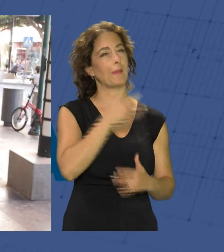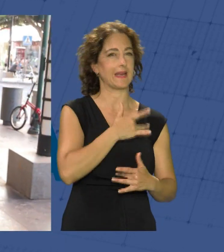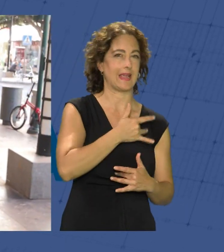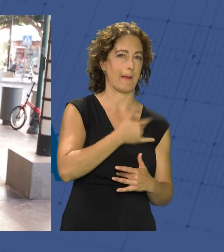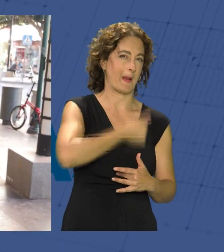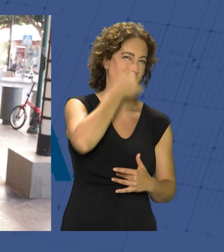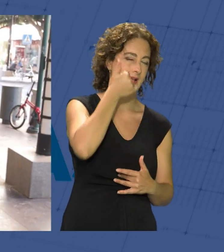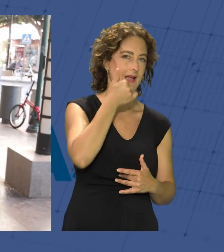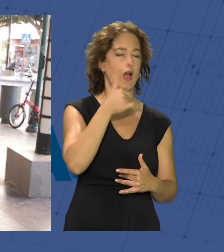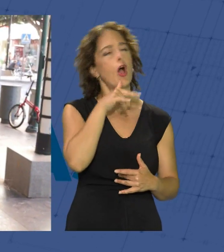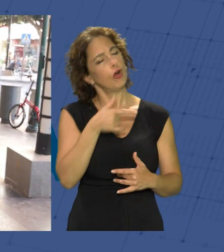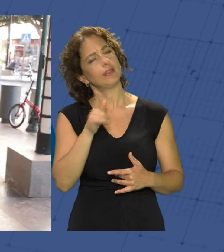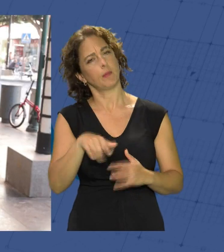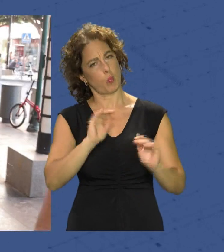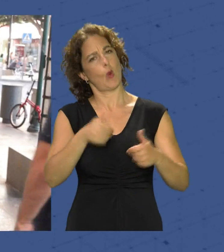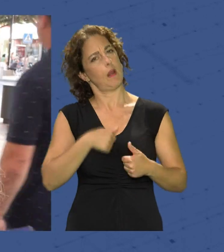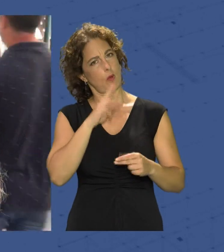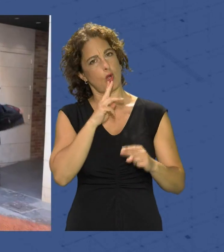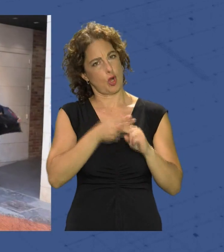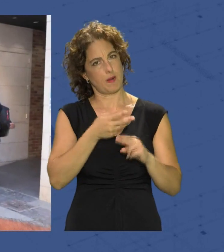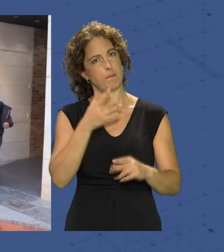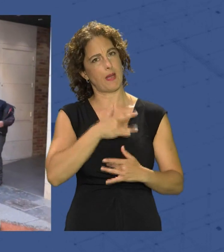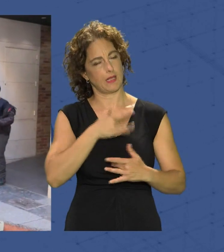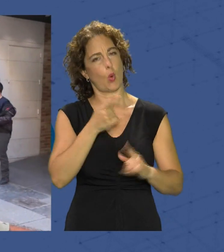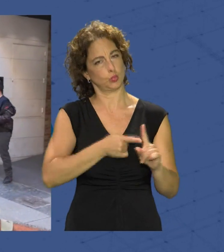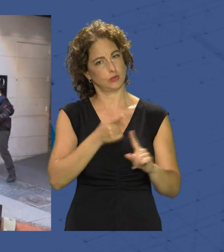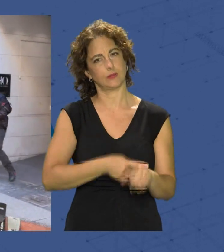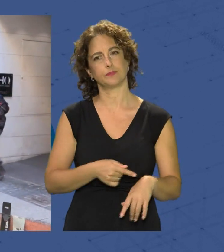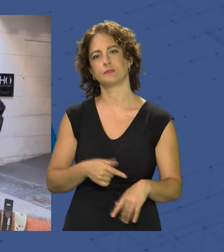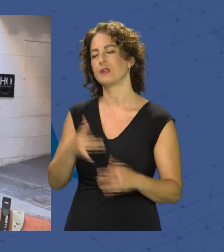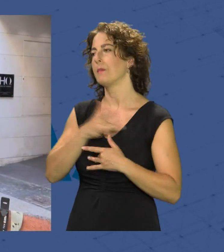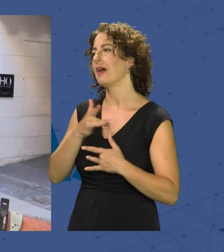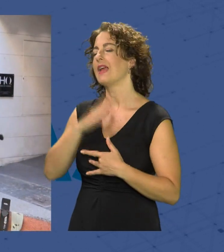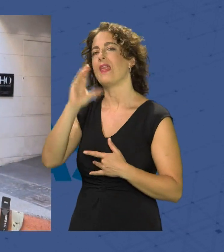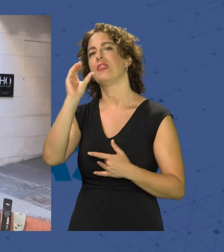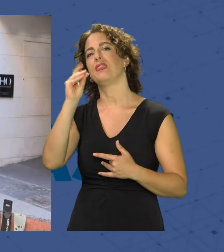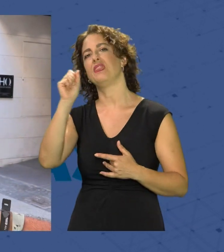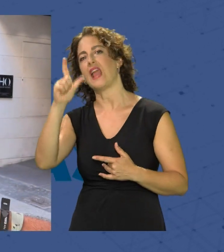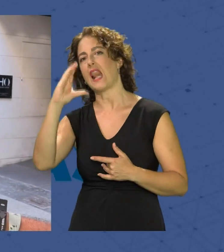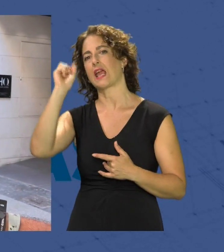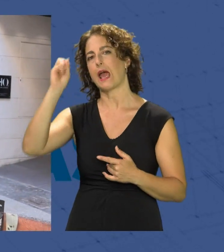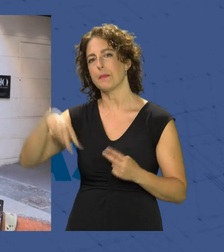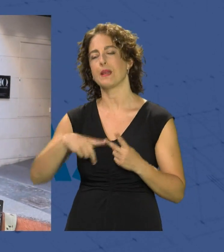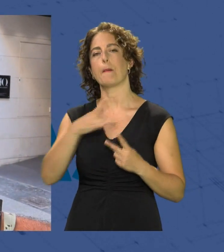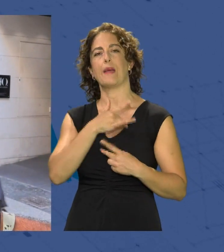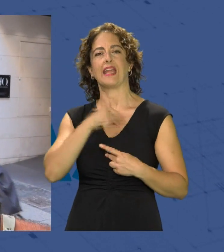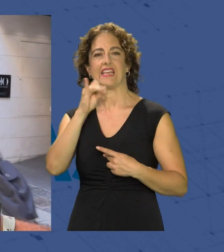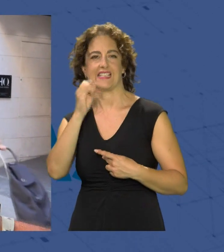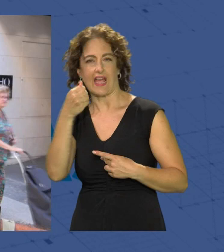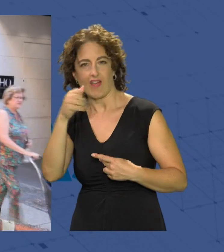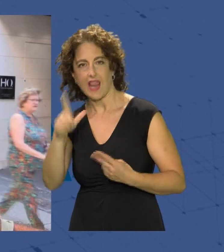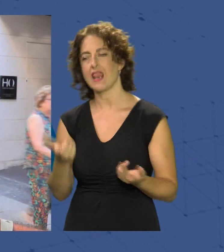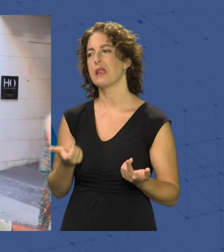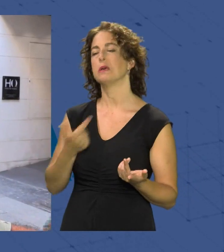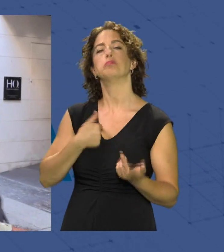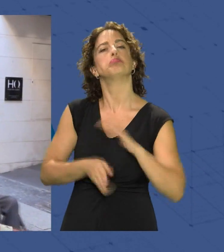pone también María han vuelto han vuelto sí bueno está María del Carmen está María Isabel no sé yo